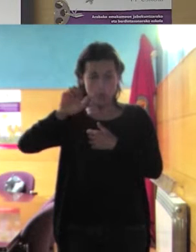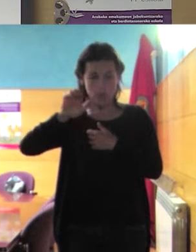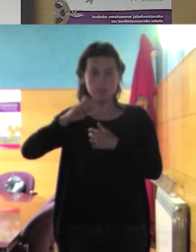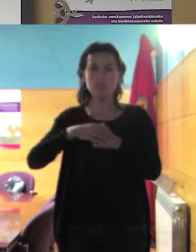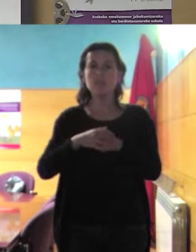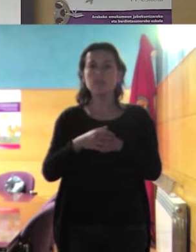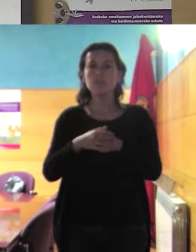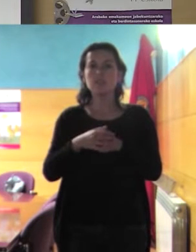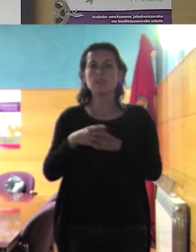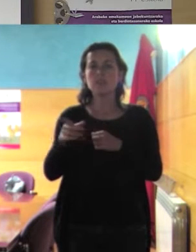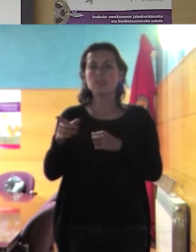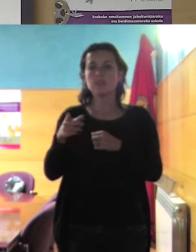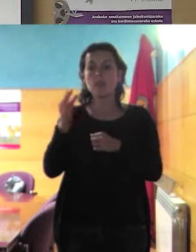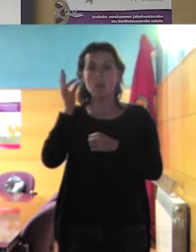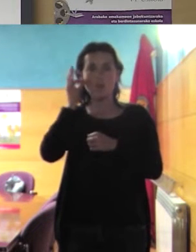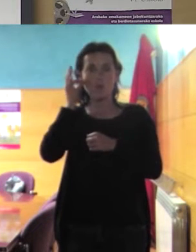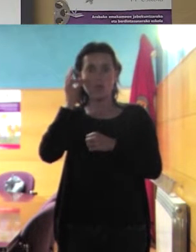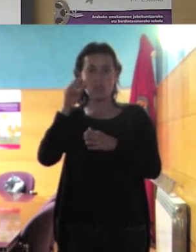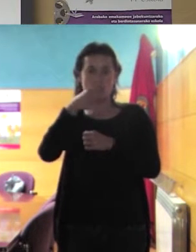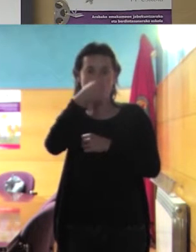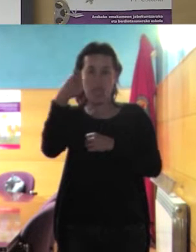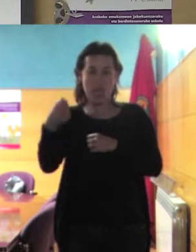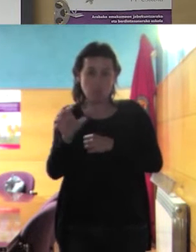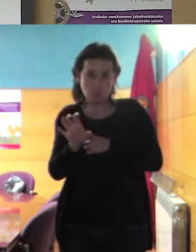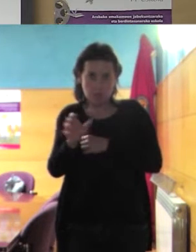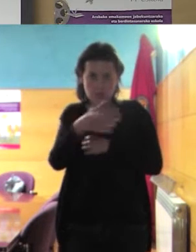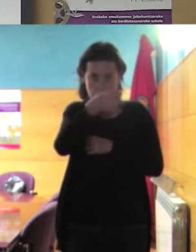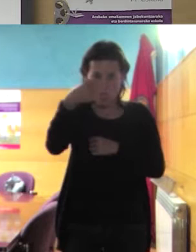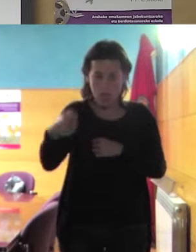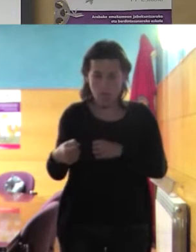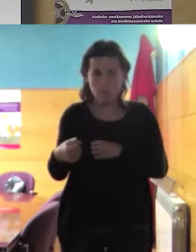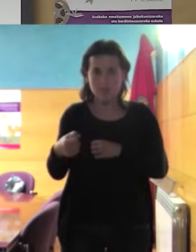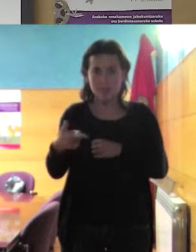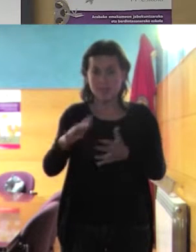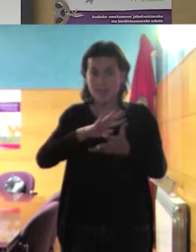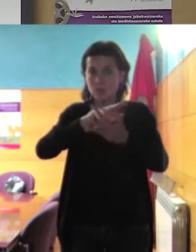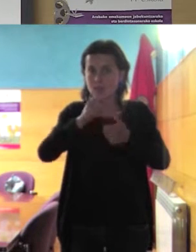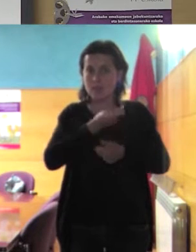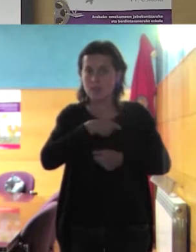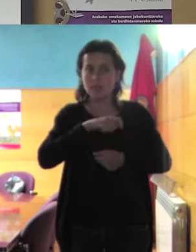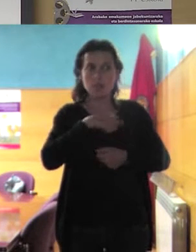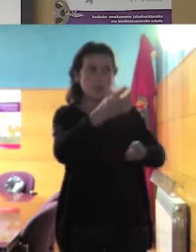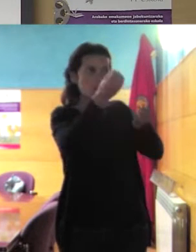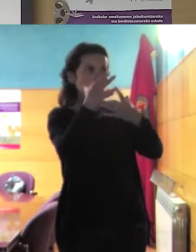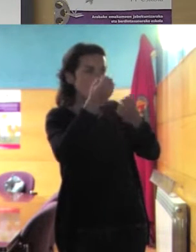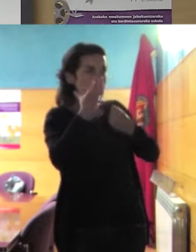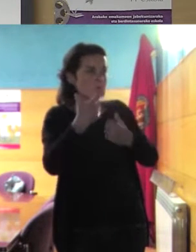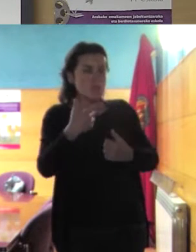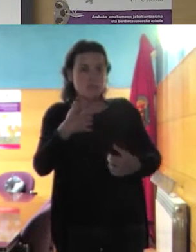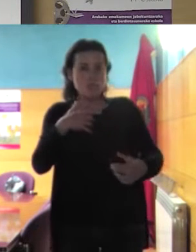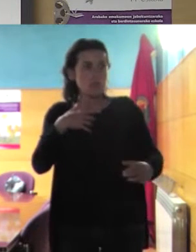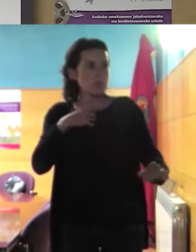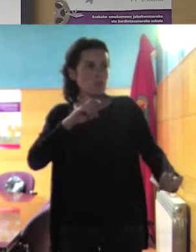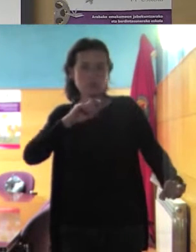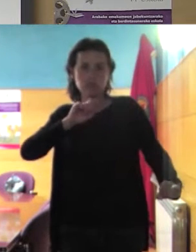mujer inva de Namibia que está indignada por las noticias que le llegan de España y la mujer dice hay que